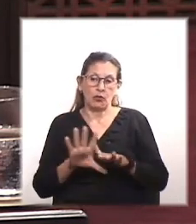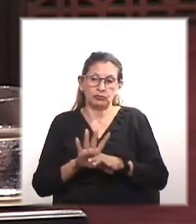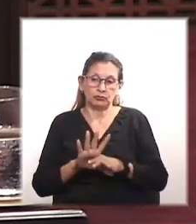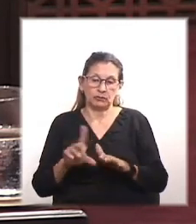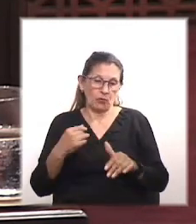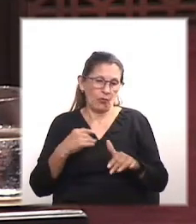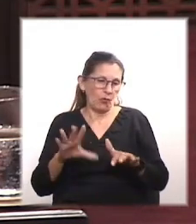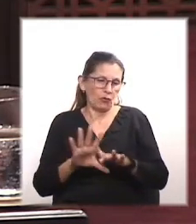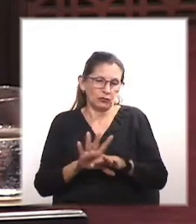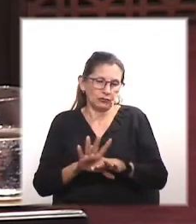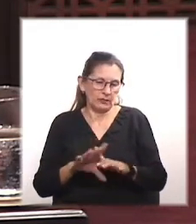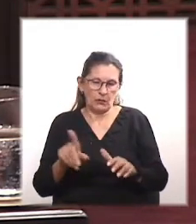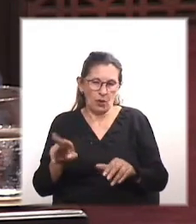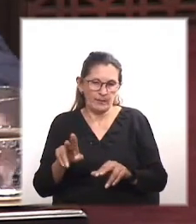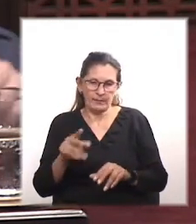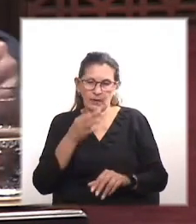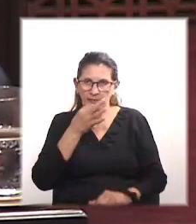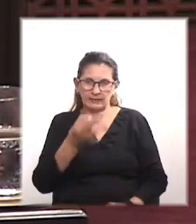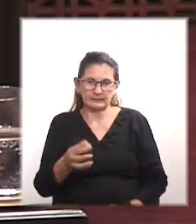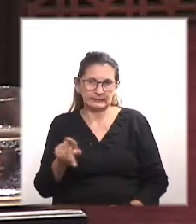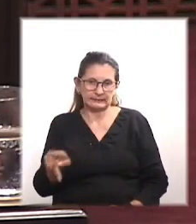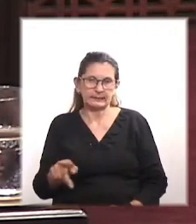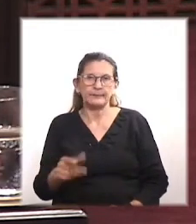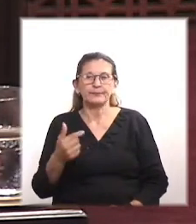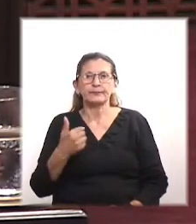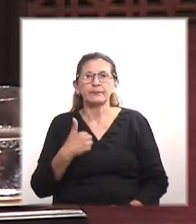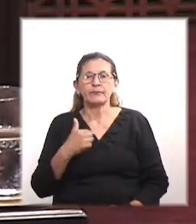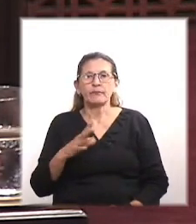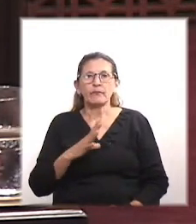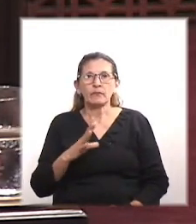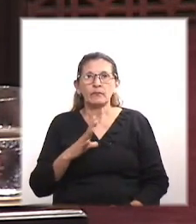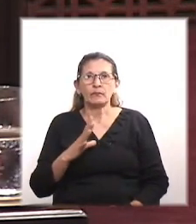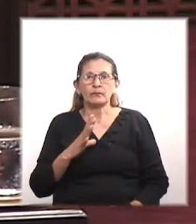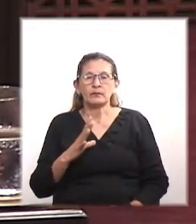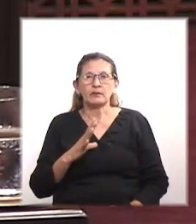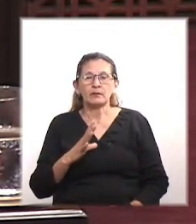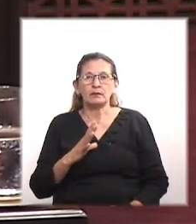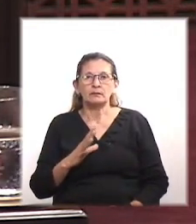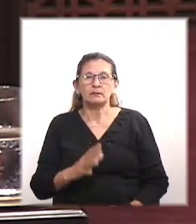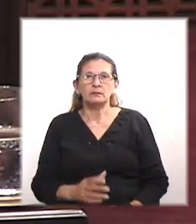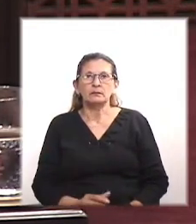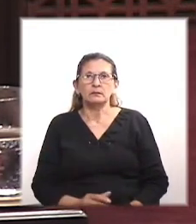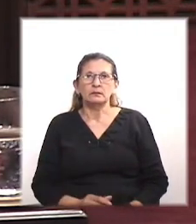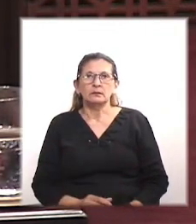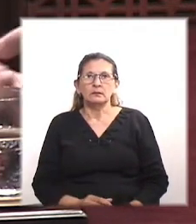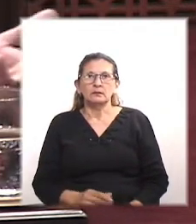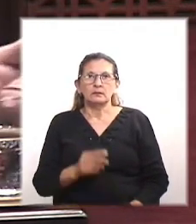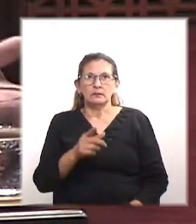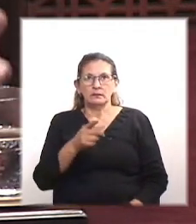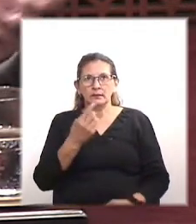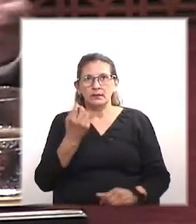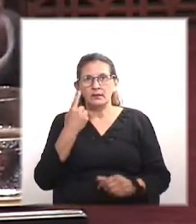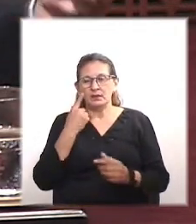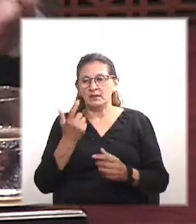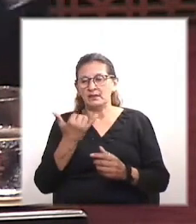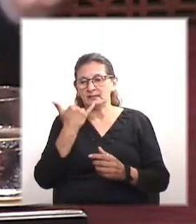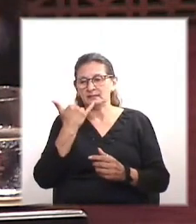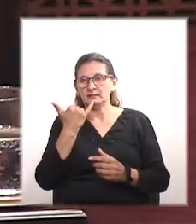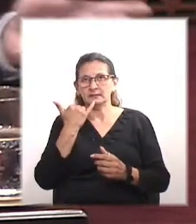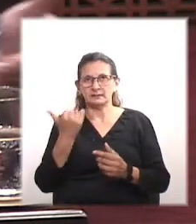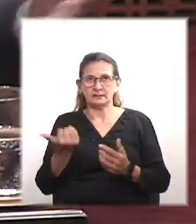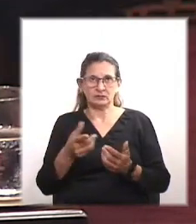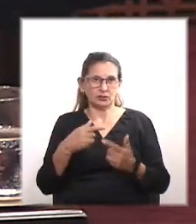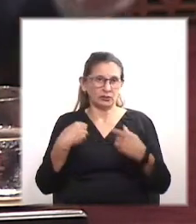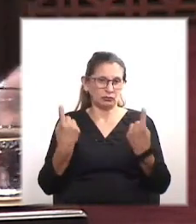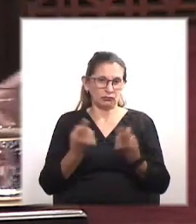totalmente en las expresiones que tenía él. Y yo tengo un sonómetro, la aplicación, la descargamos